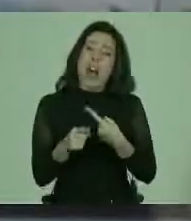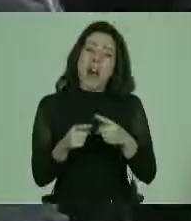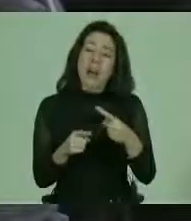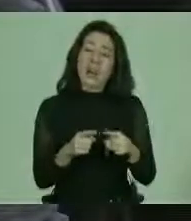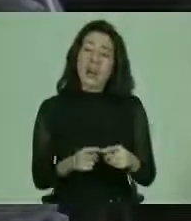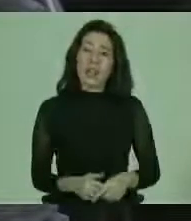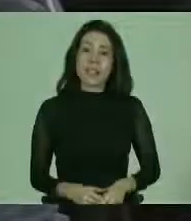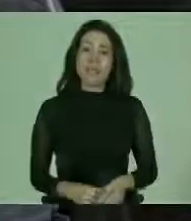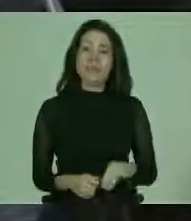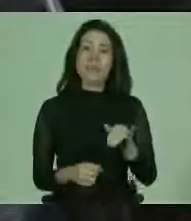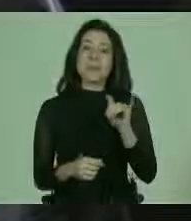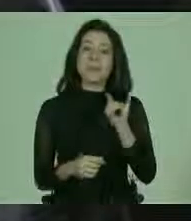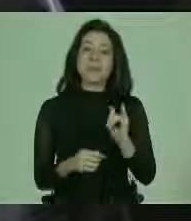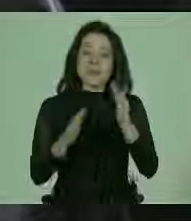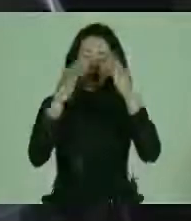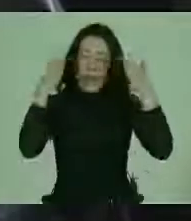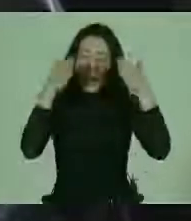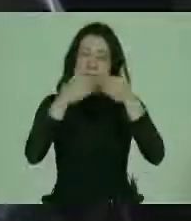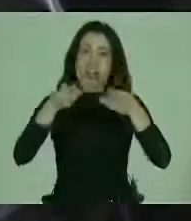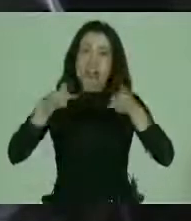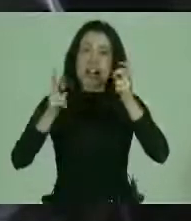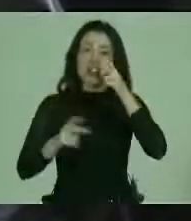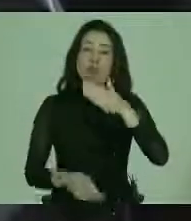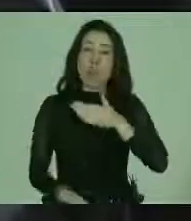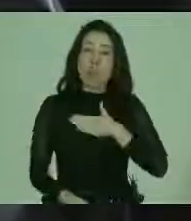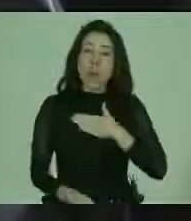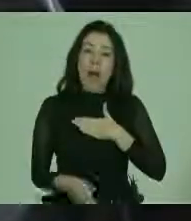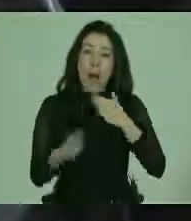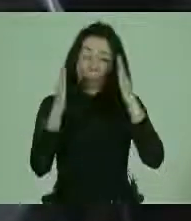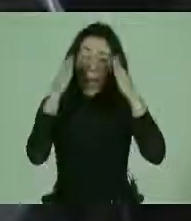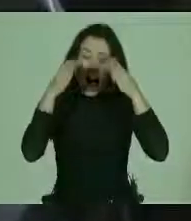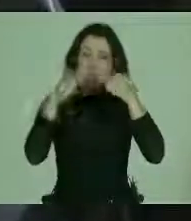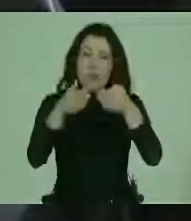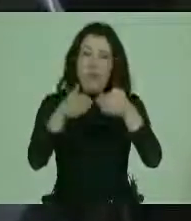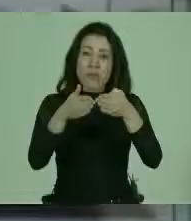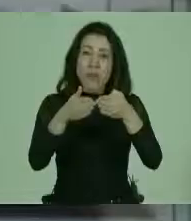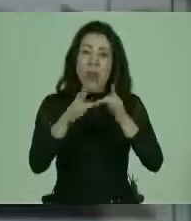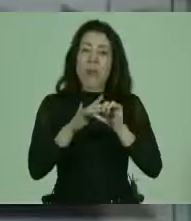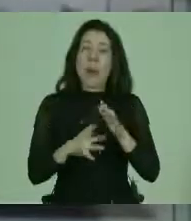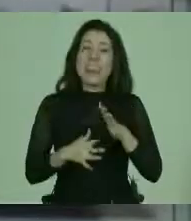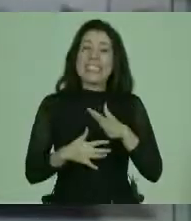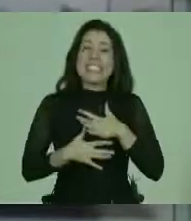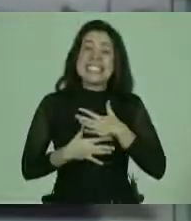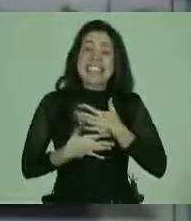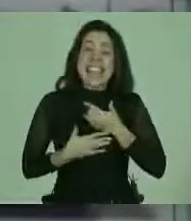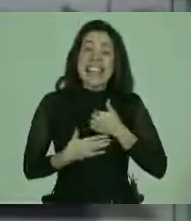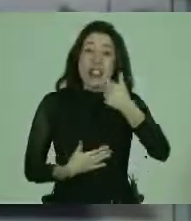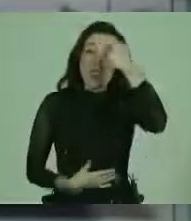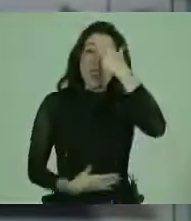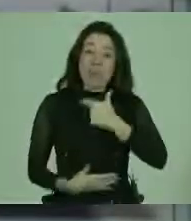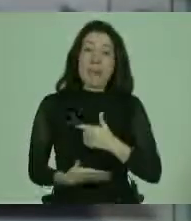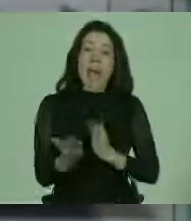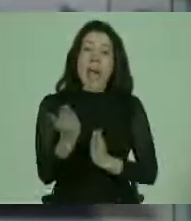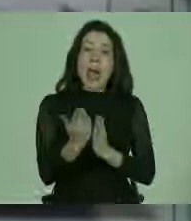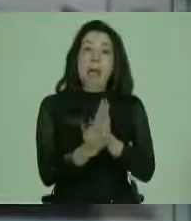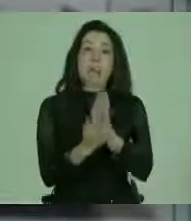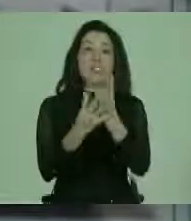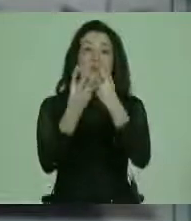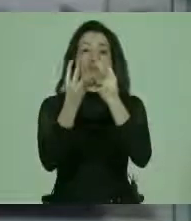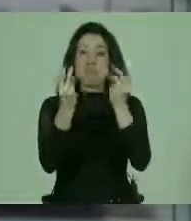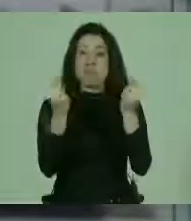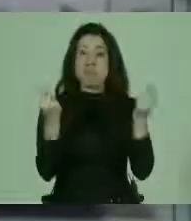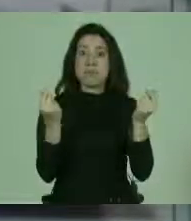y el enfoque de derecho humano, el enfoque y el sentido de personas se comienza a desdibujar.